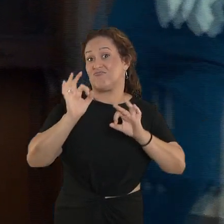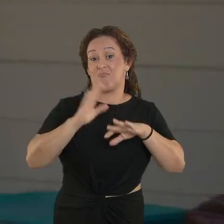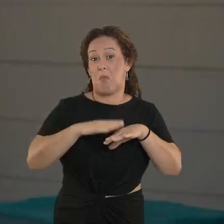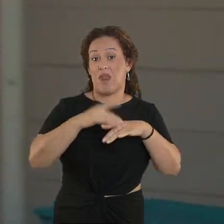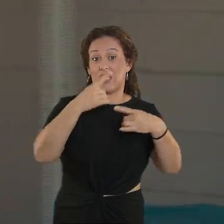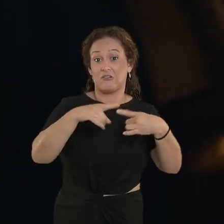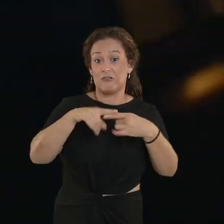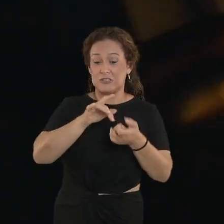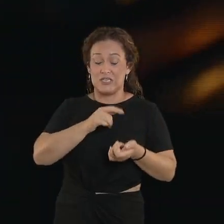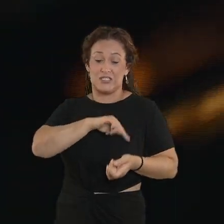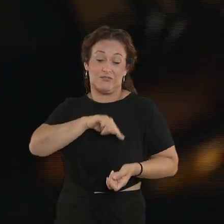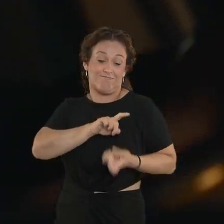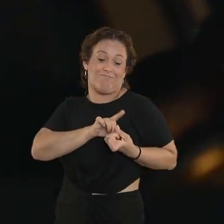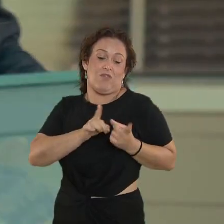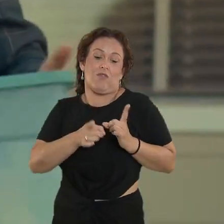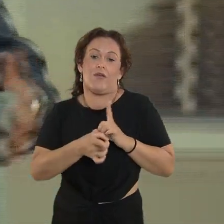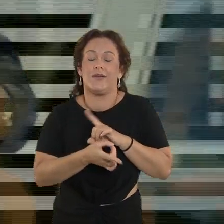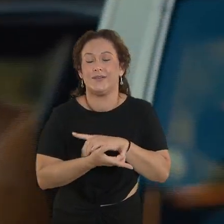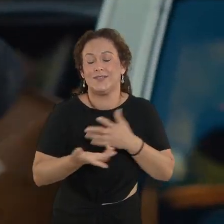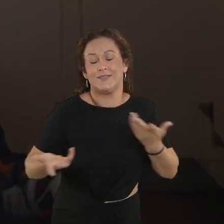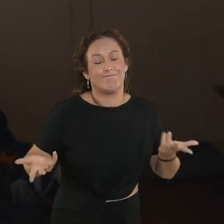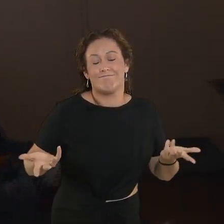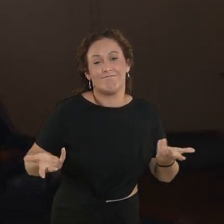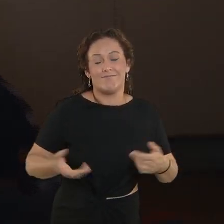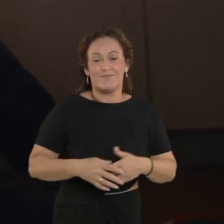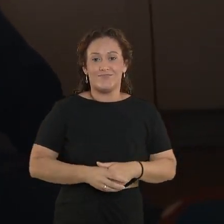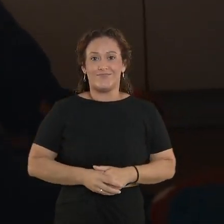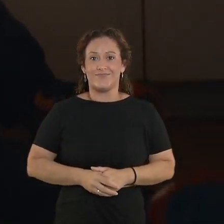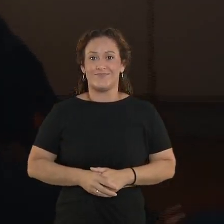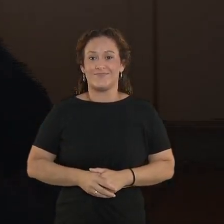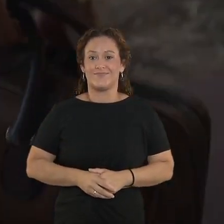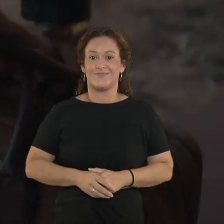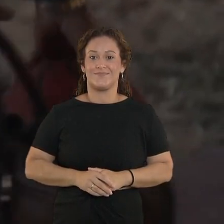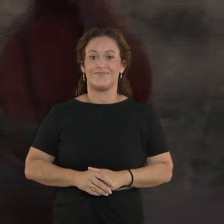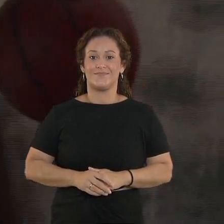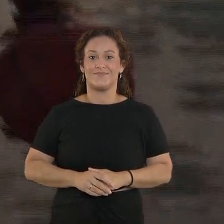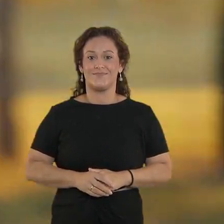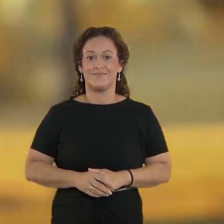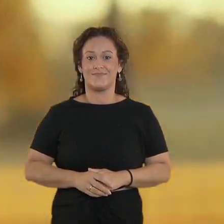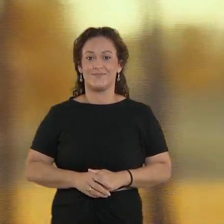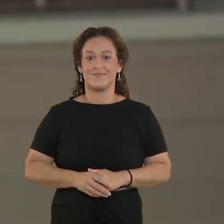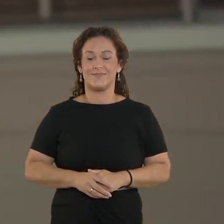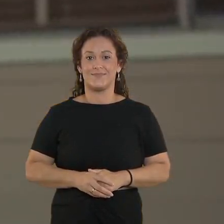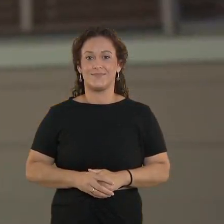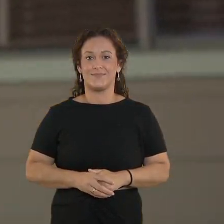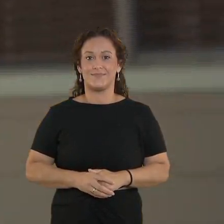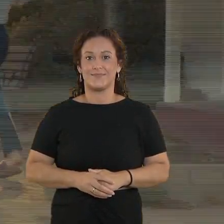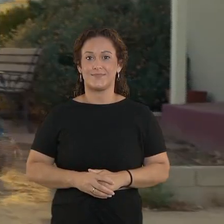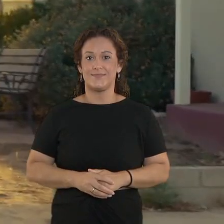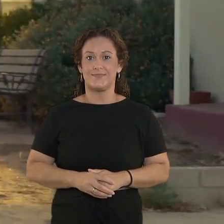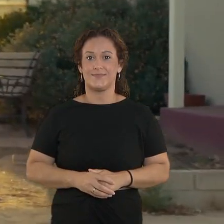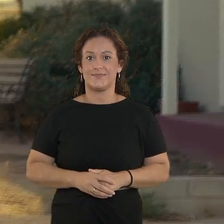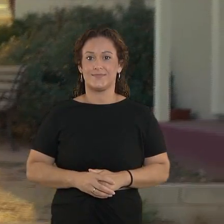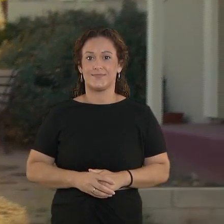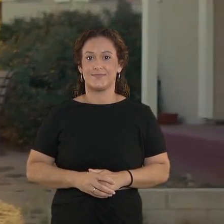impide cambiarlos todavía por los llanos. Todavía me quedan canciones para dedicarte y todavía